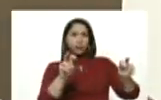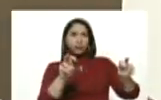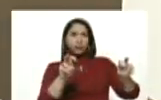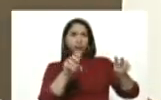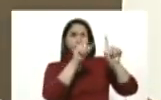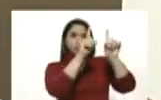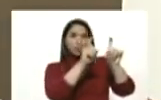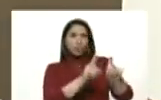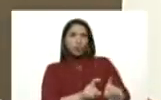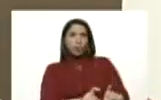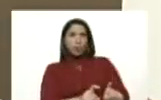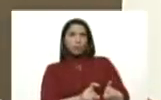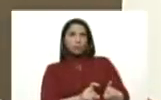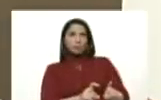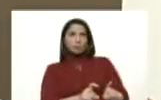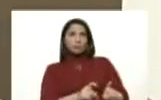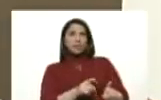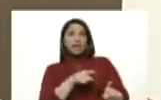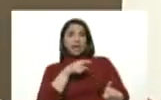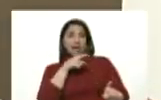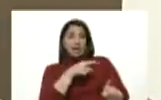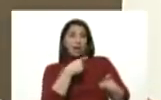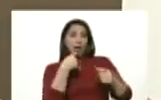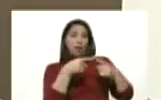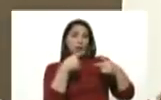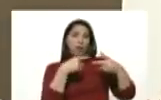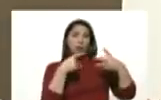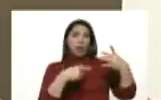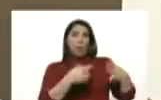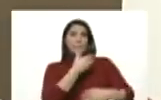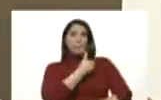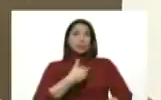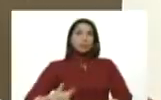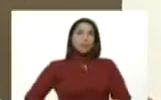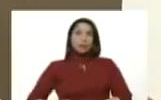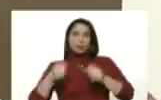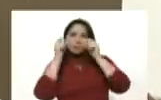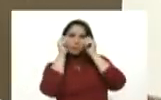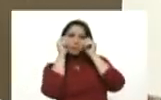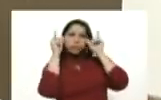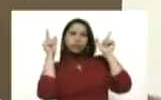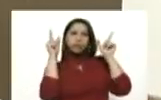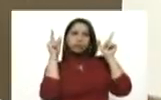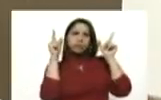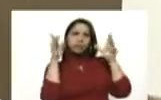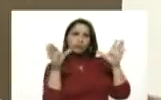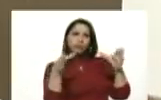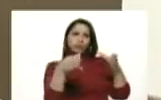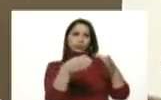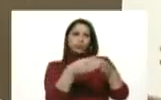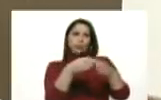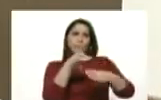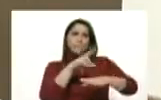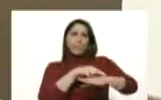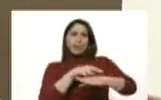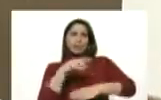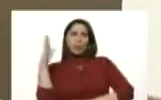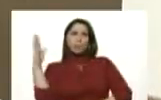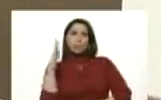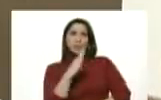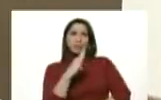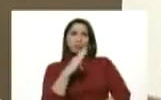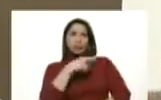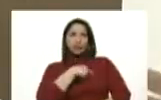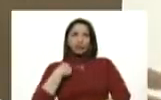personalizado. Fue una de las cosas, presidente, que impresionó a la delegación de médicos que vino de